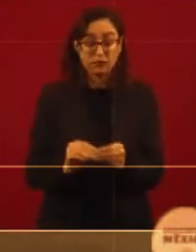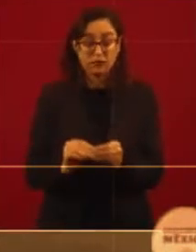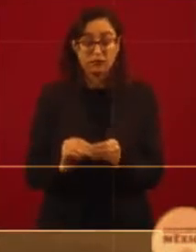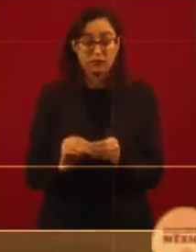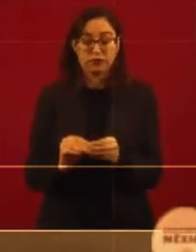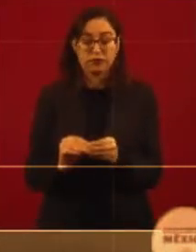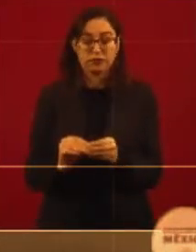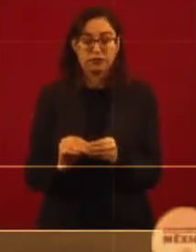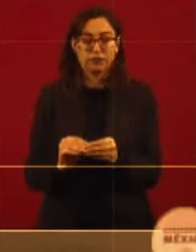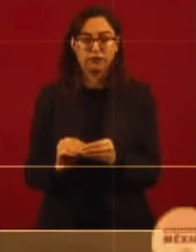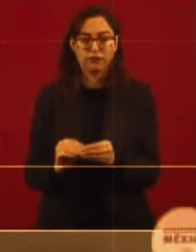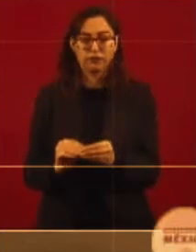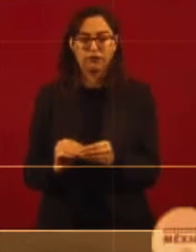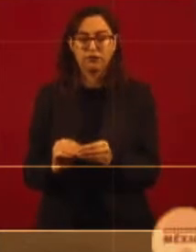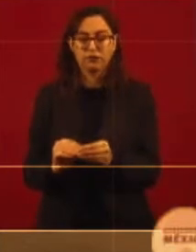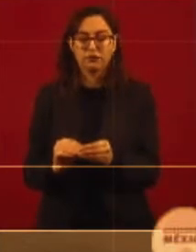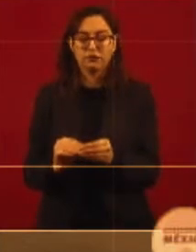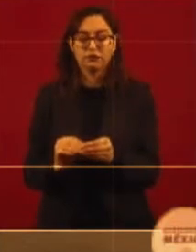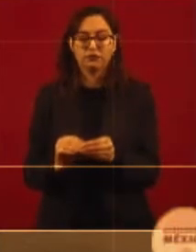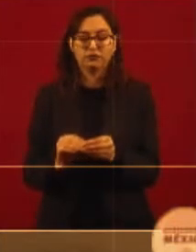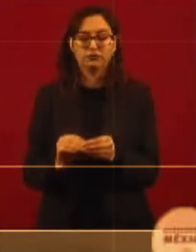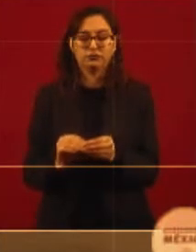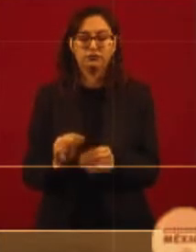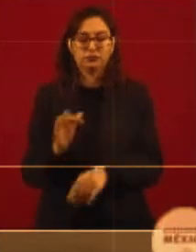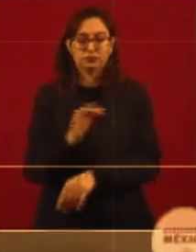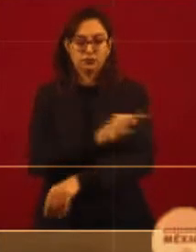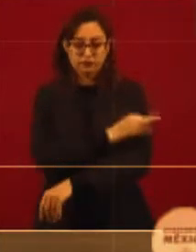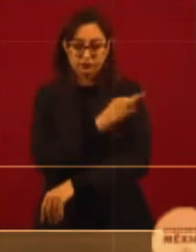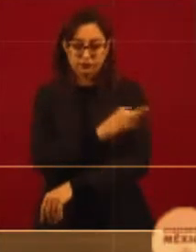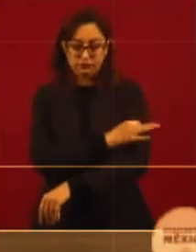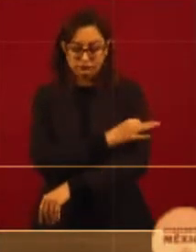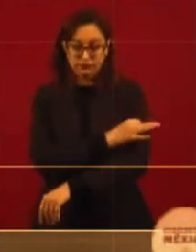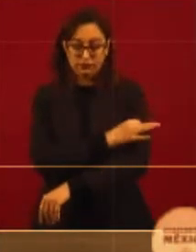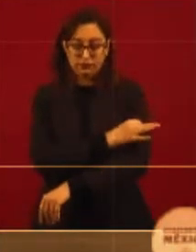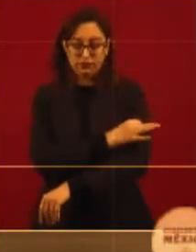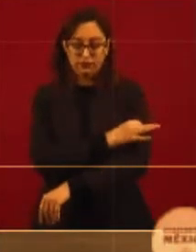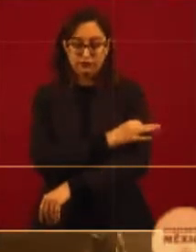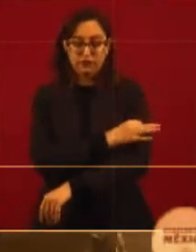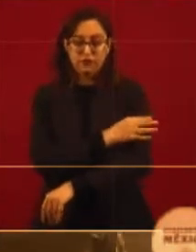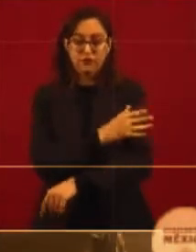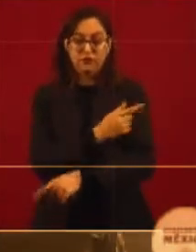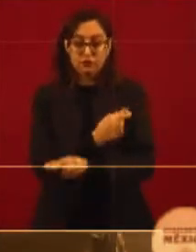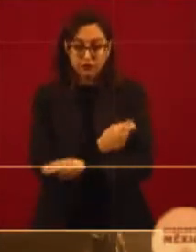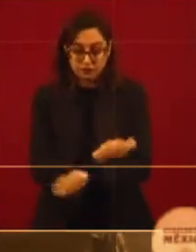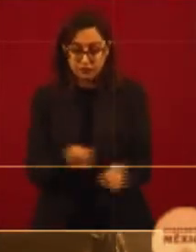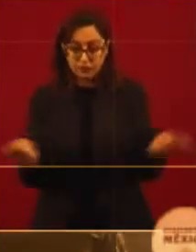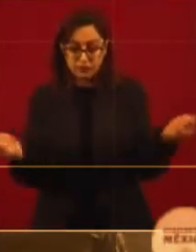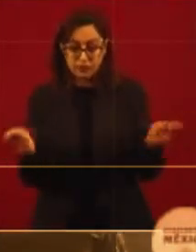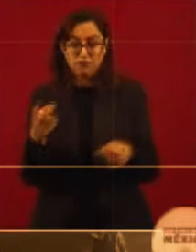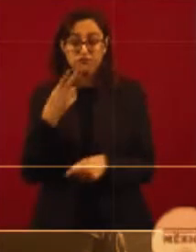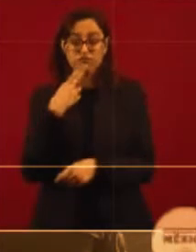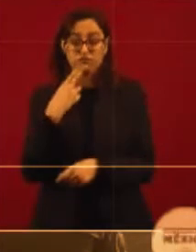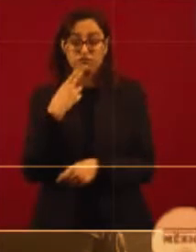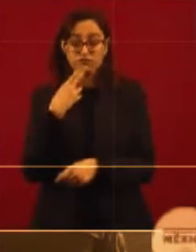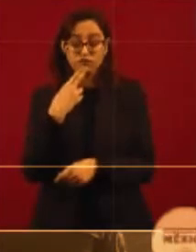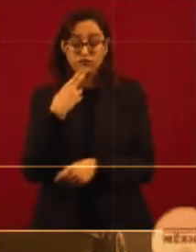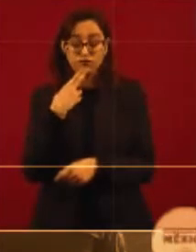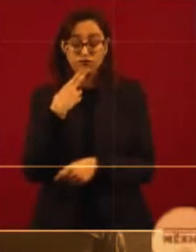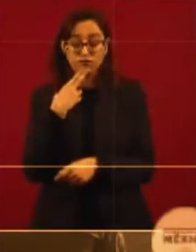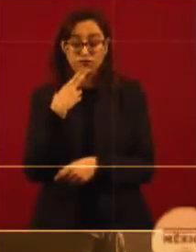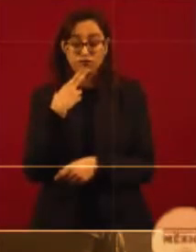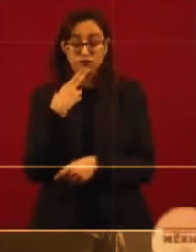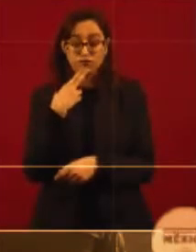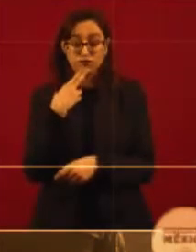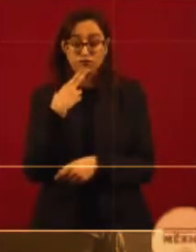Que se utilicen porque estamos en la etapa de